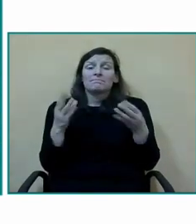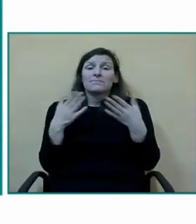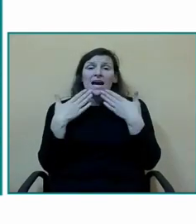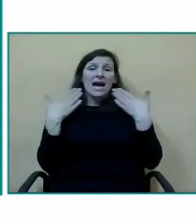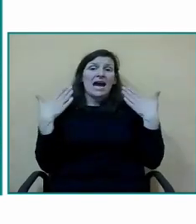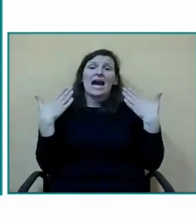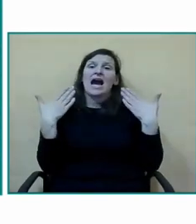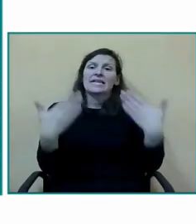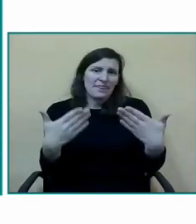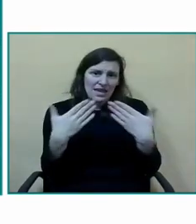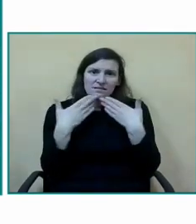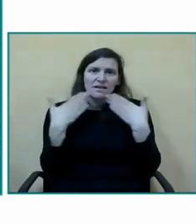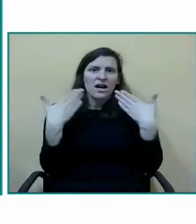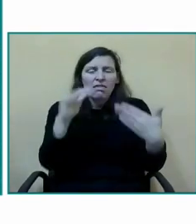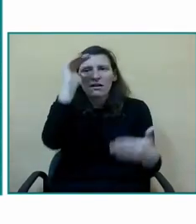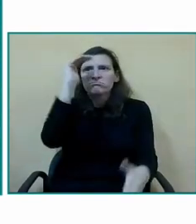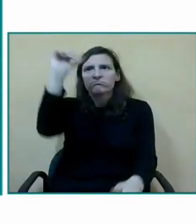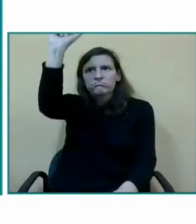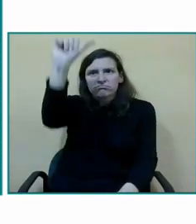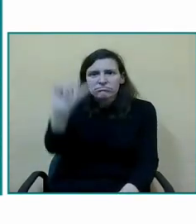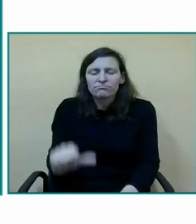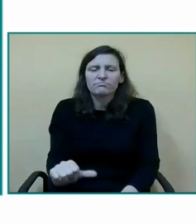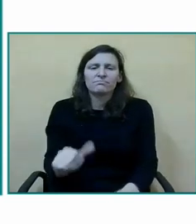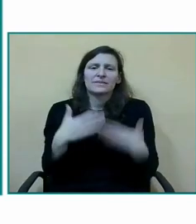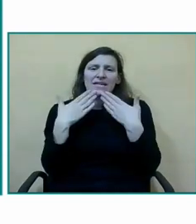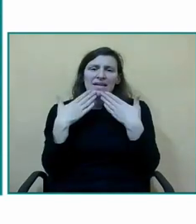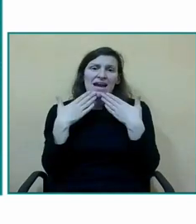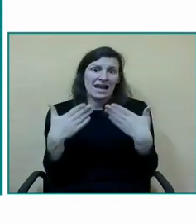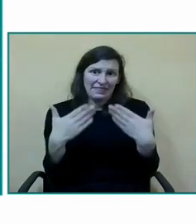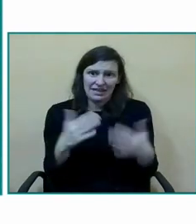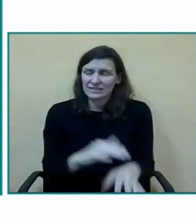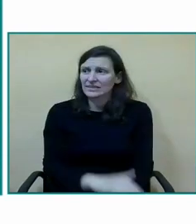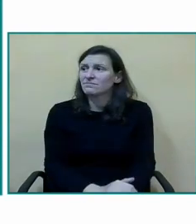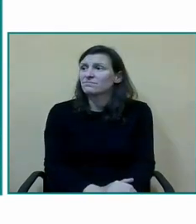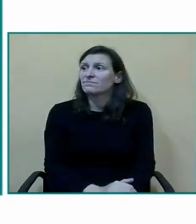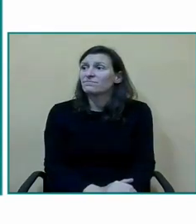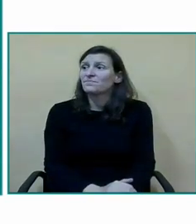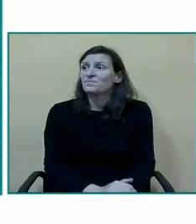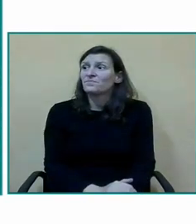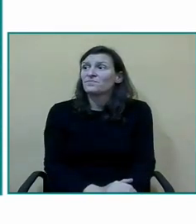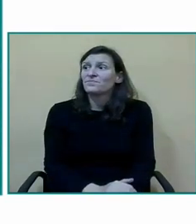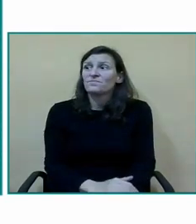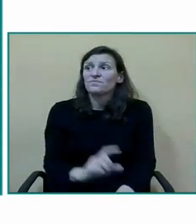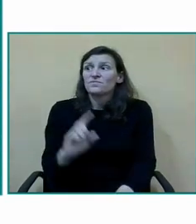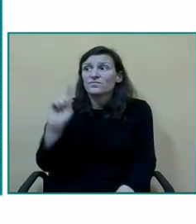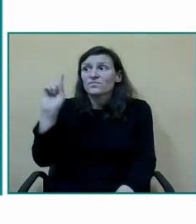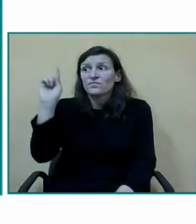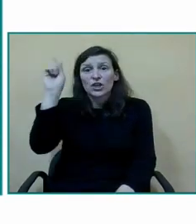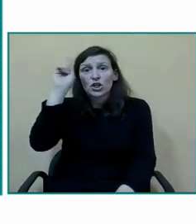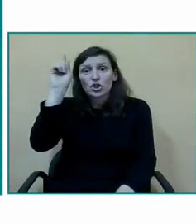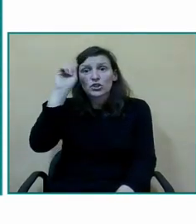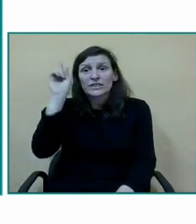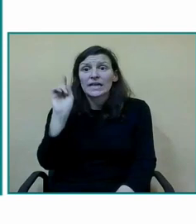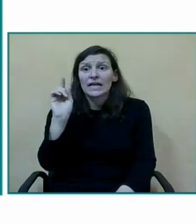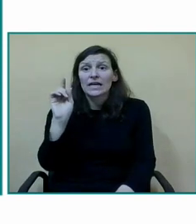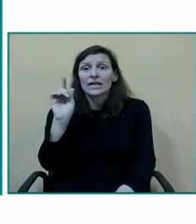por vuestra escucha activa y bueno no sé si en algún momento creo que se